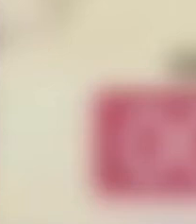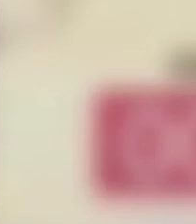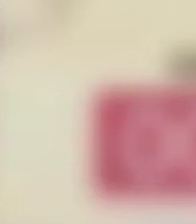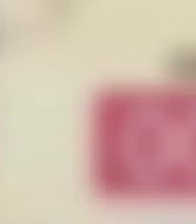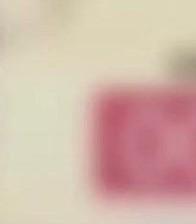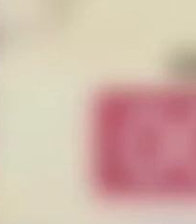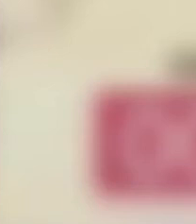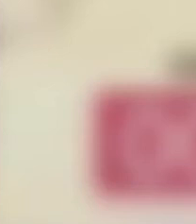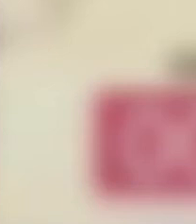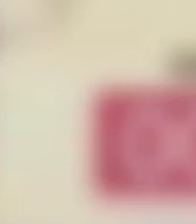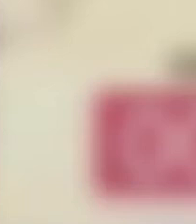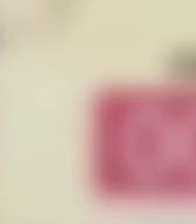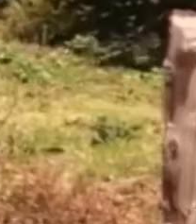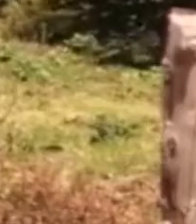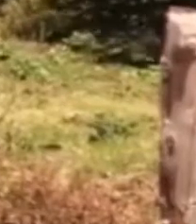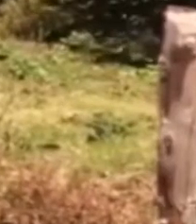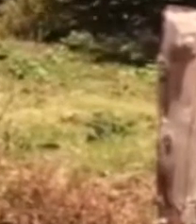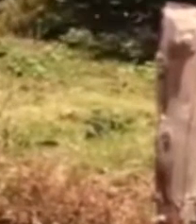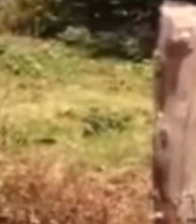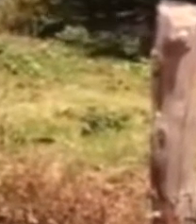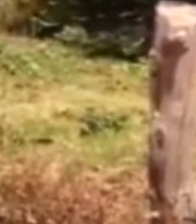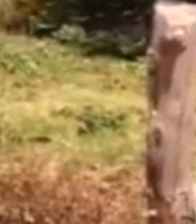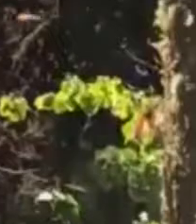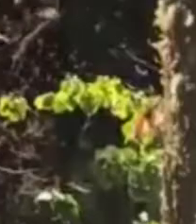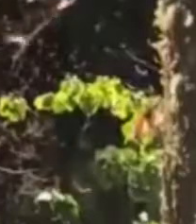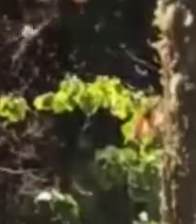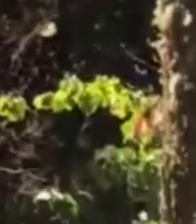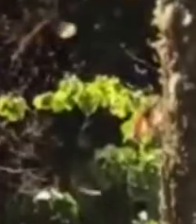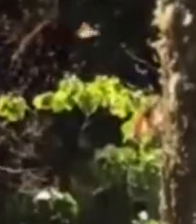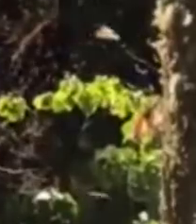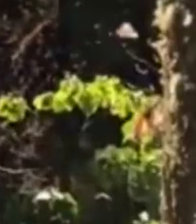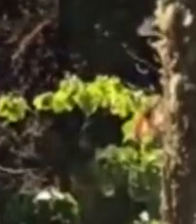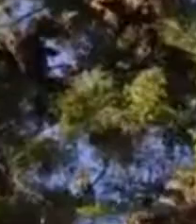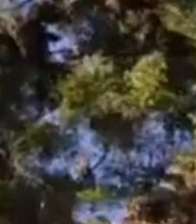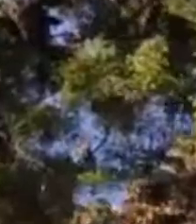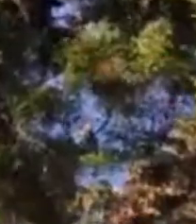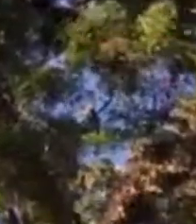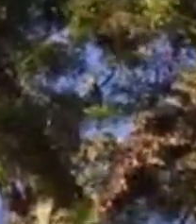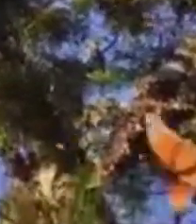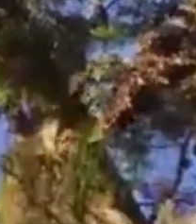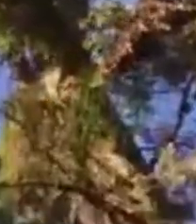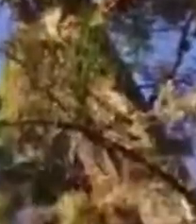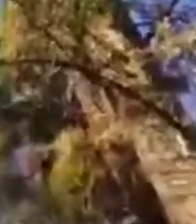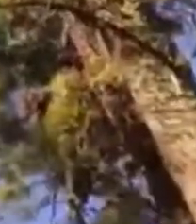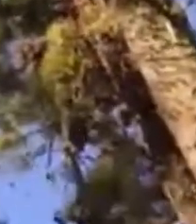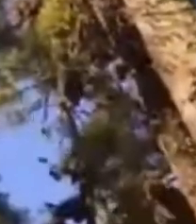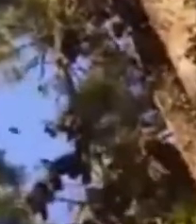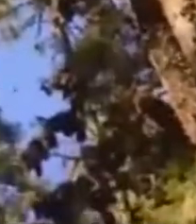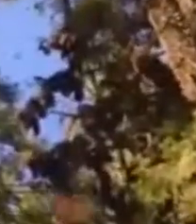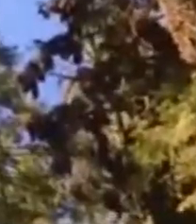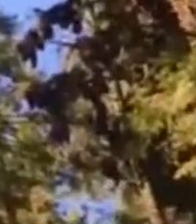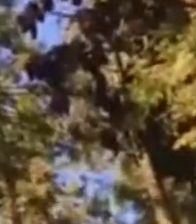monarca Con pinos y encinos en la reserva de la biosfera Declarada Patrimonio Natural de la Humanidad y